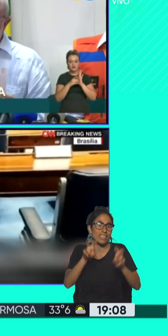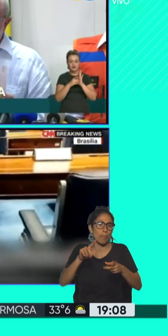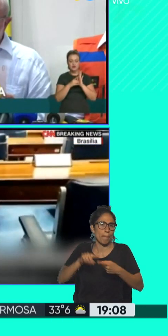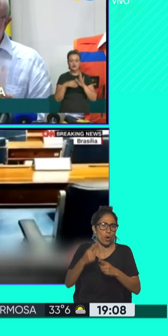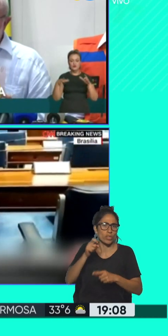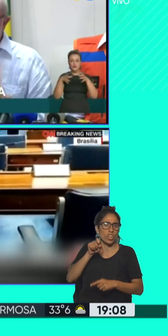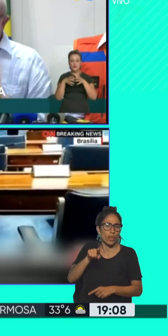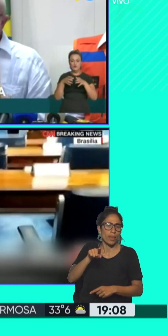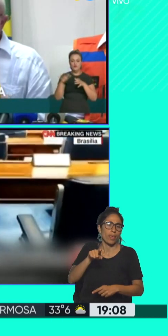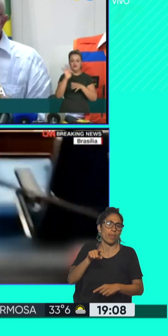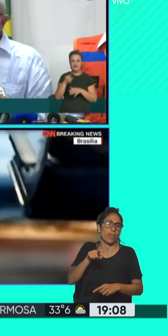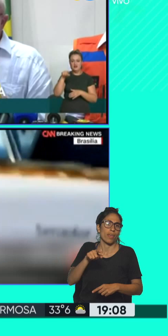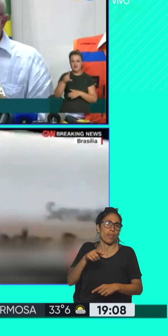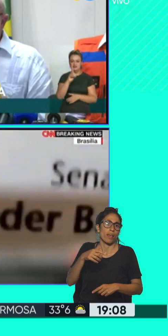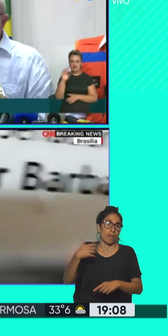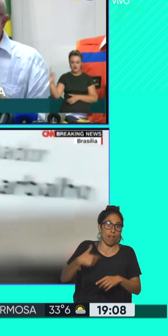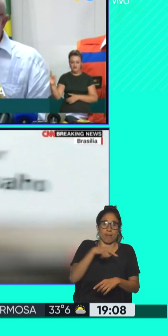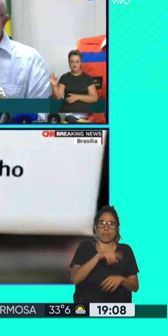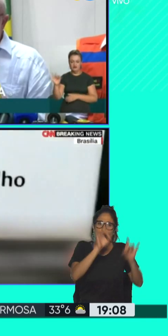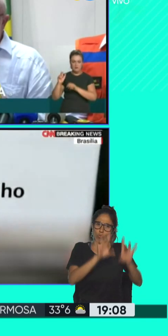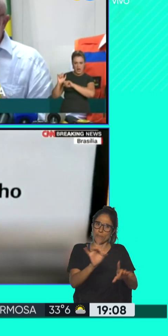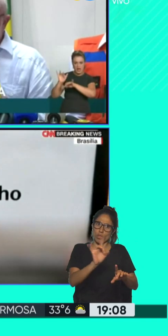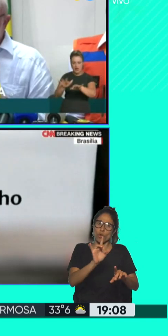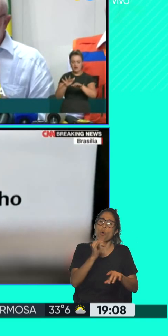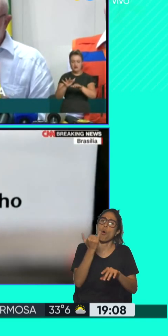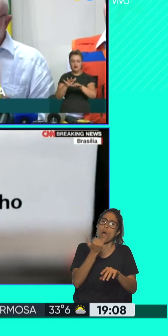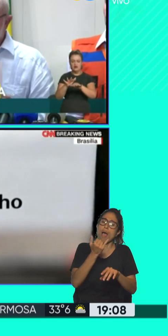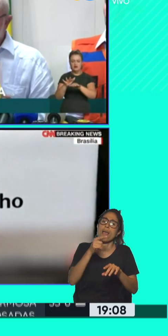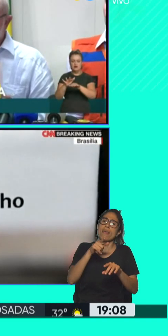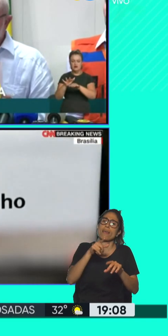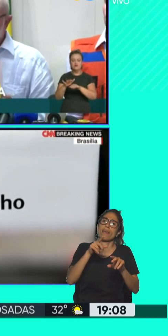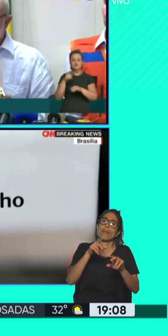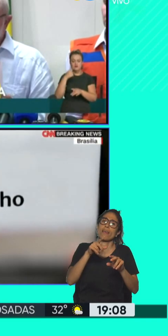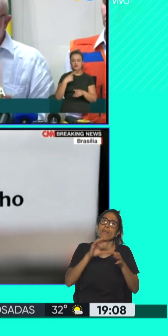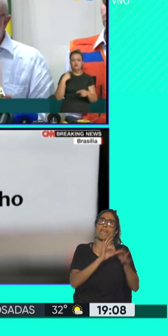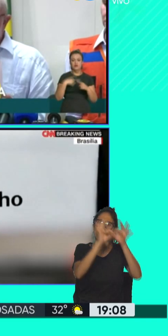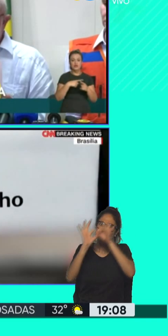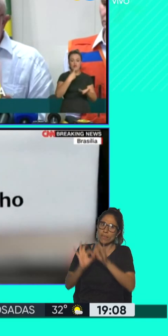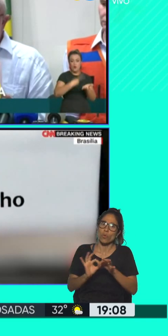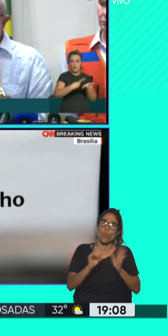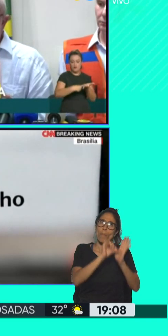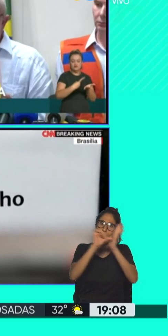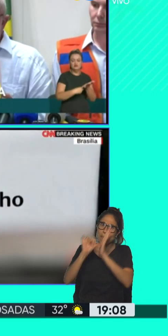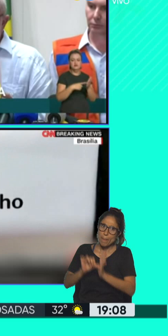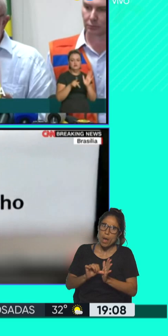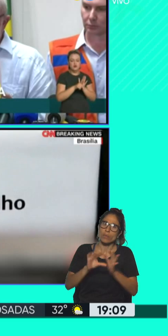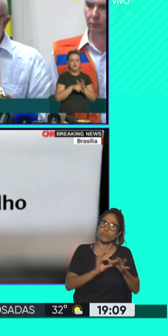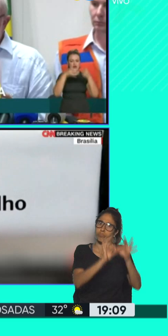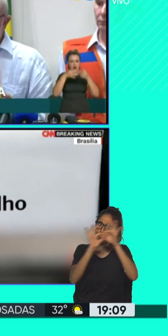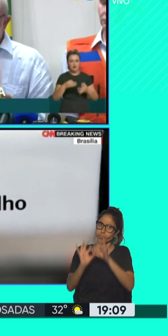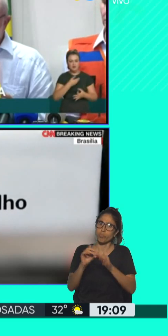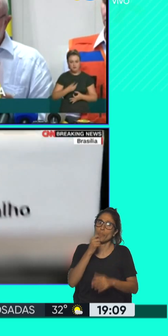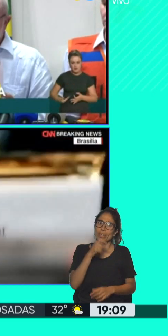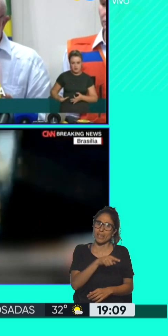solamente de Argentina, sino también de la región y de otros países, por supuesto se han expresado desde el presidente de la Nación, Alberto Fernández, aquí en Argentina